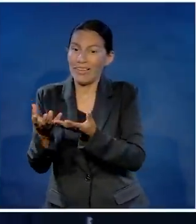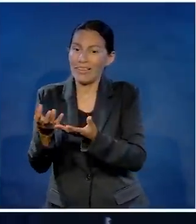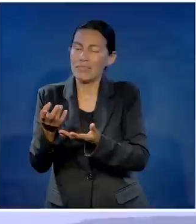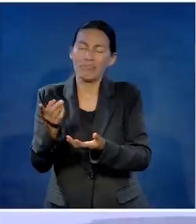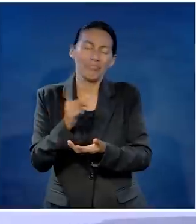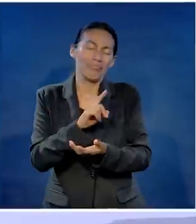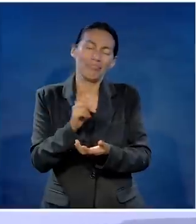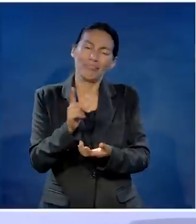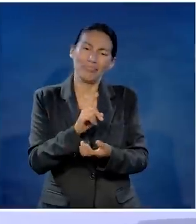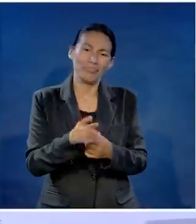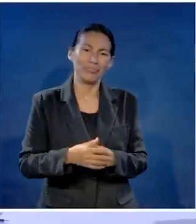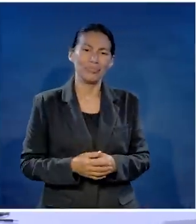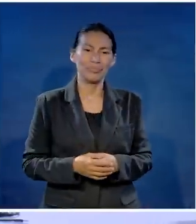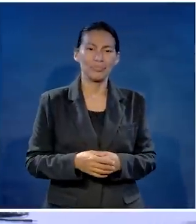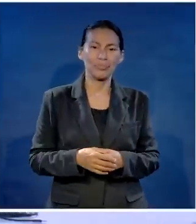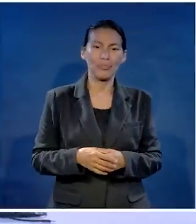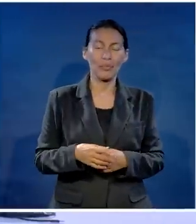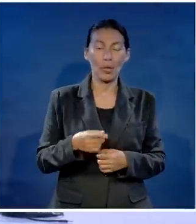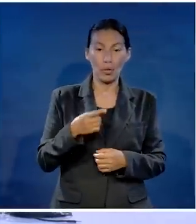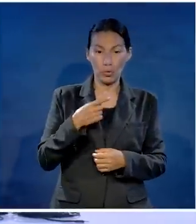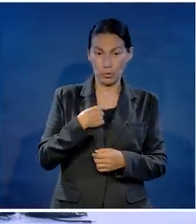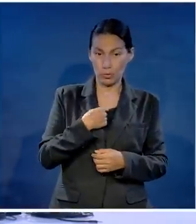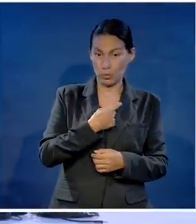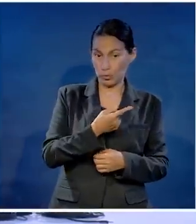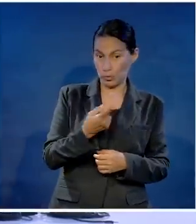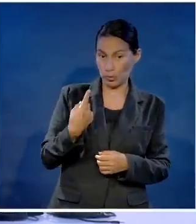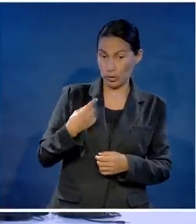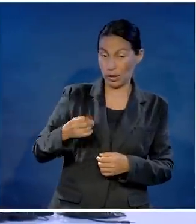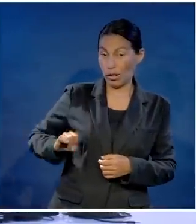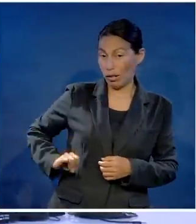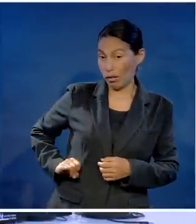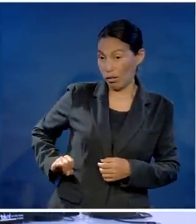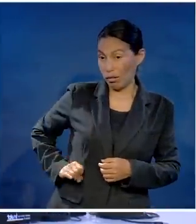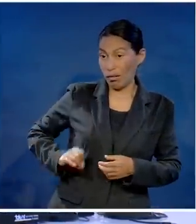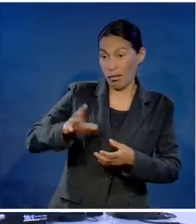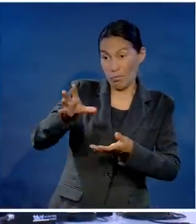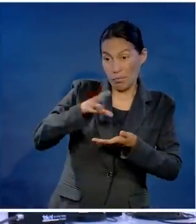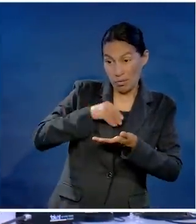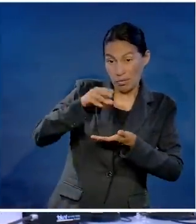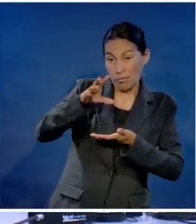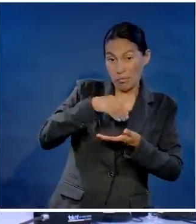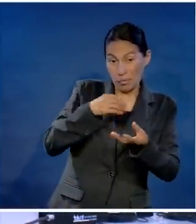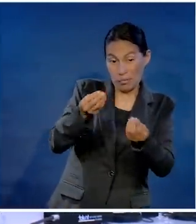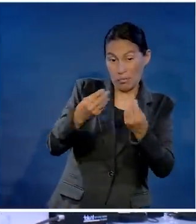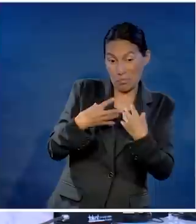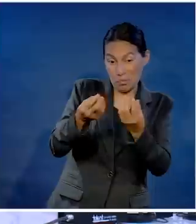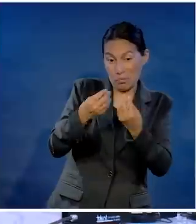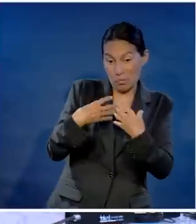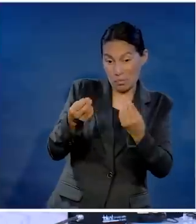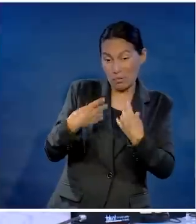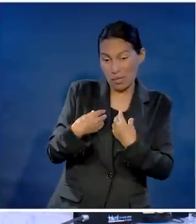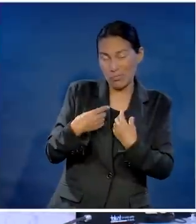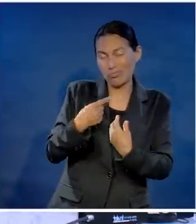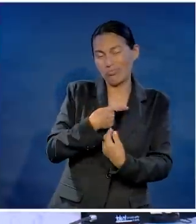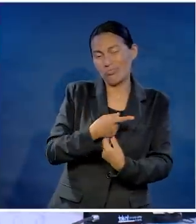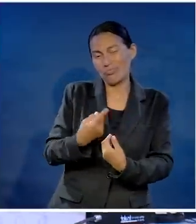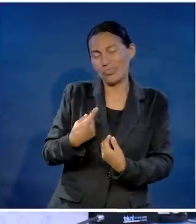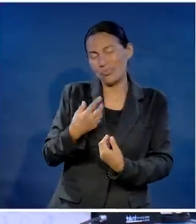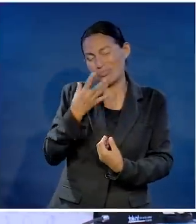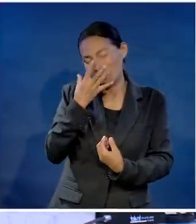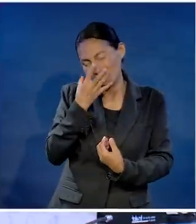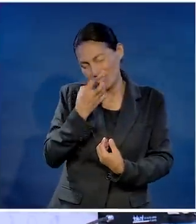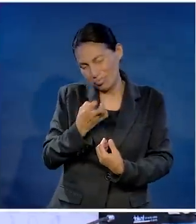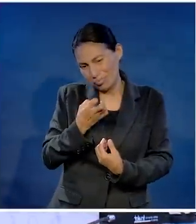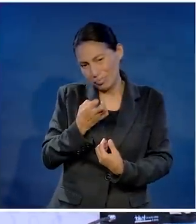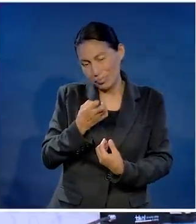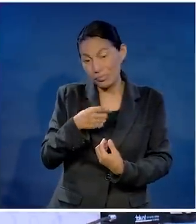No lo estamos. Siempre que buscamos algo por interés, vamos a sufrir. Pero Cristo nos